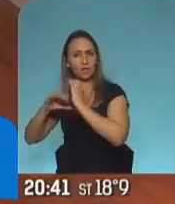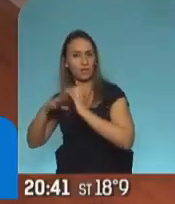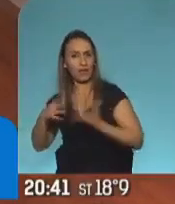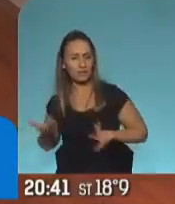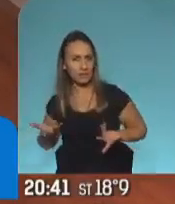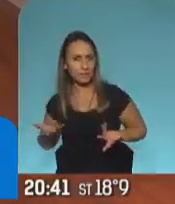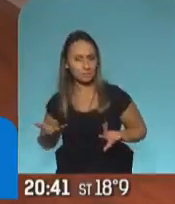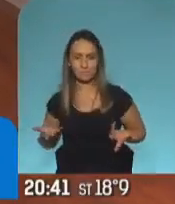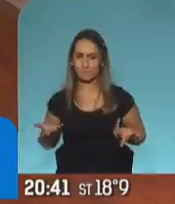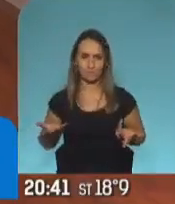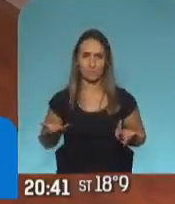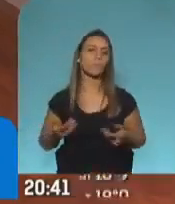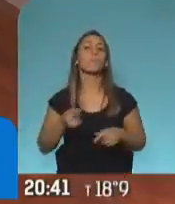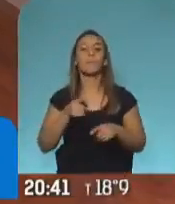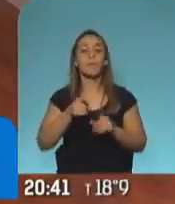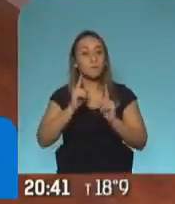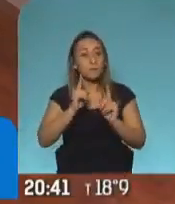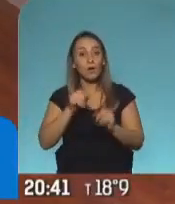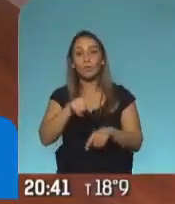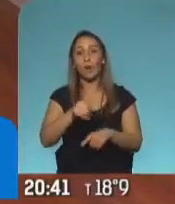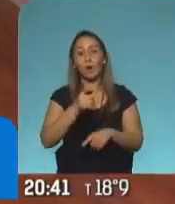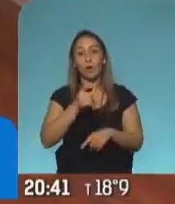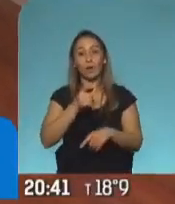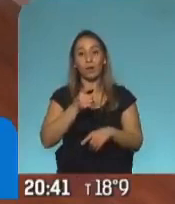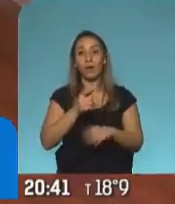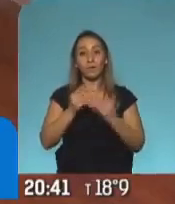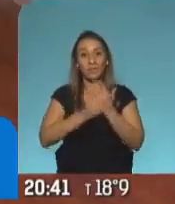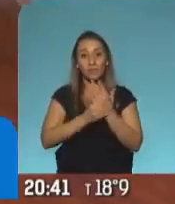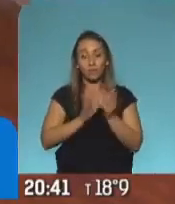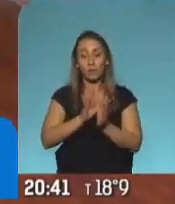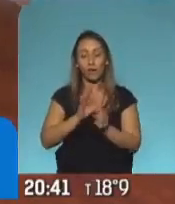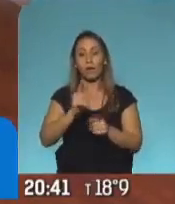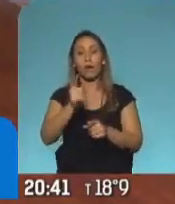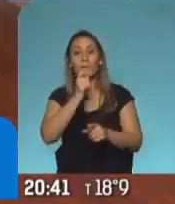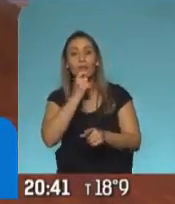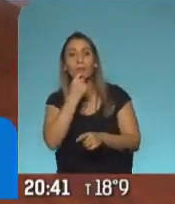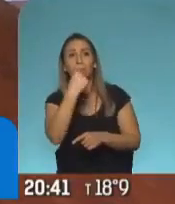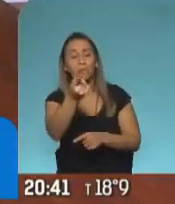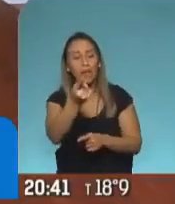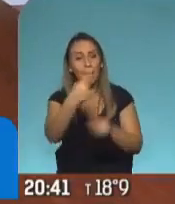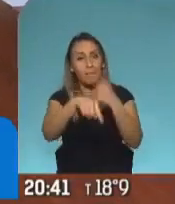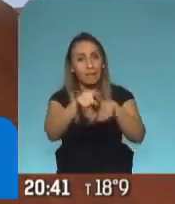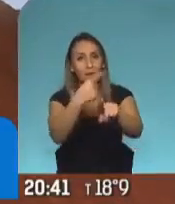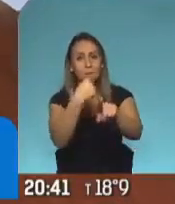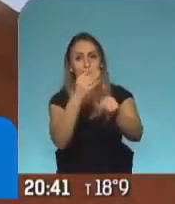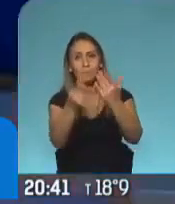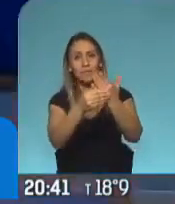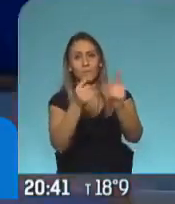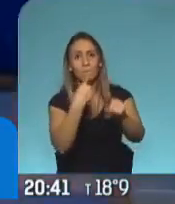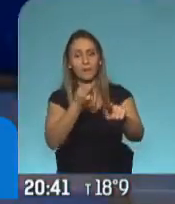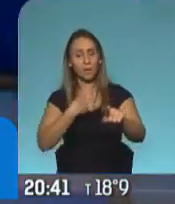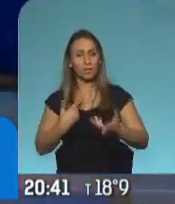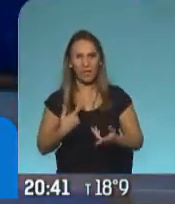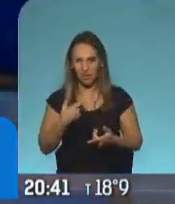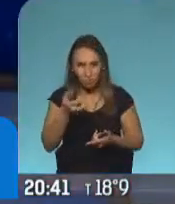De hecho, perdón, Ayer, casi que él mismo le preguntaba a la prensa sobre ciertos detalles. Sí, sí, claramente. Y aclaraba que él no tenía nada Bueno, hay un tema que es lo